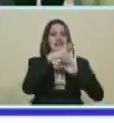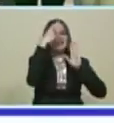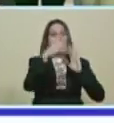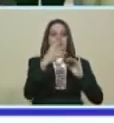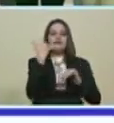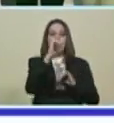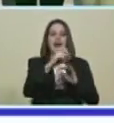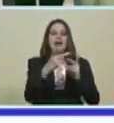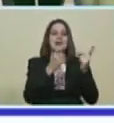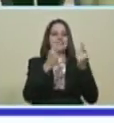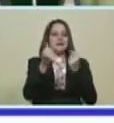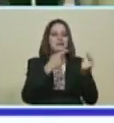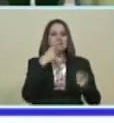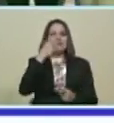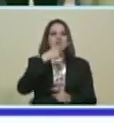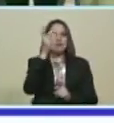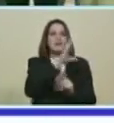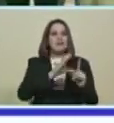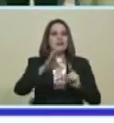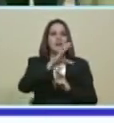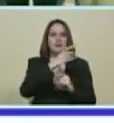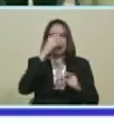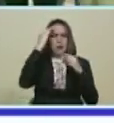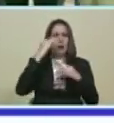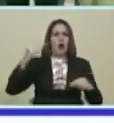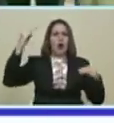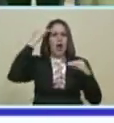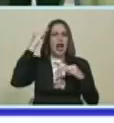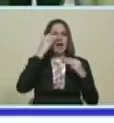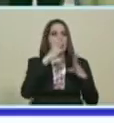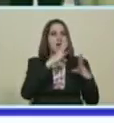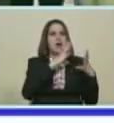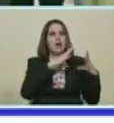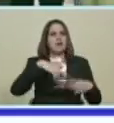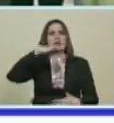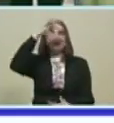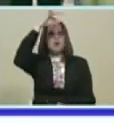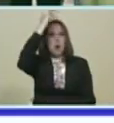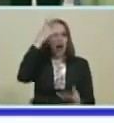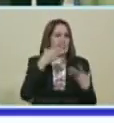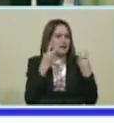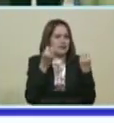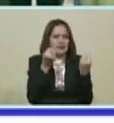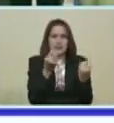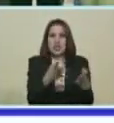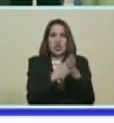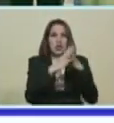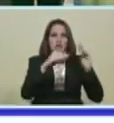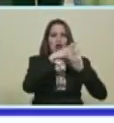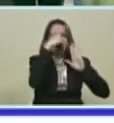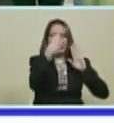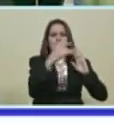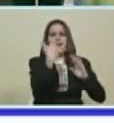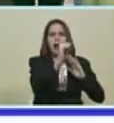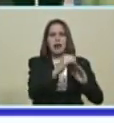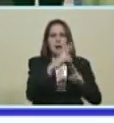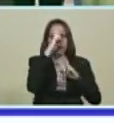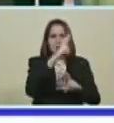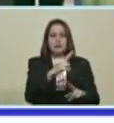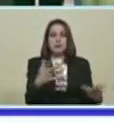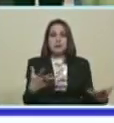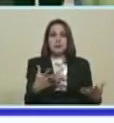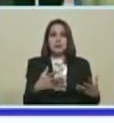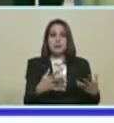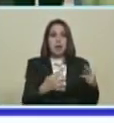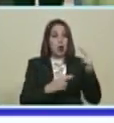Económicos Culturales Morales Espirituales Garantizados Y en este caso El derecho A